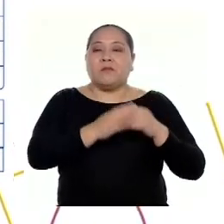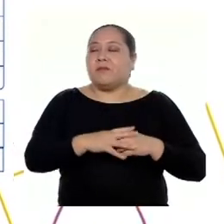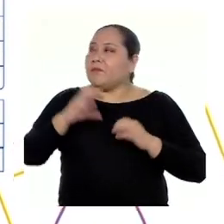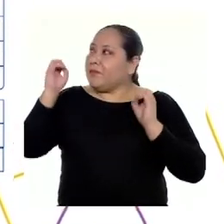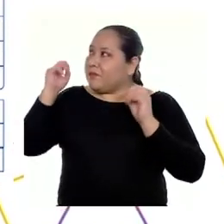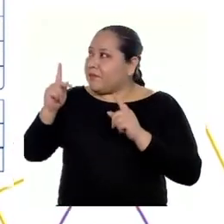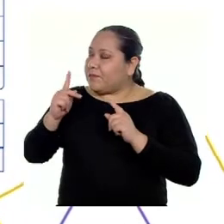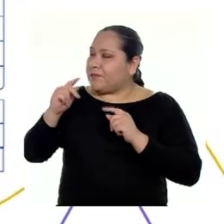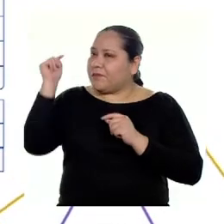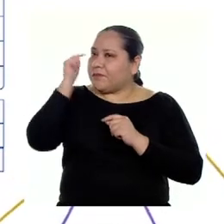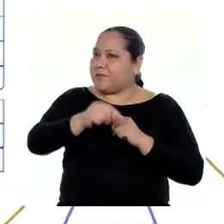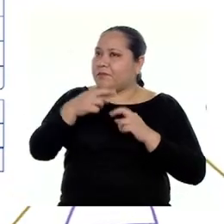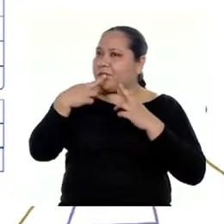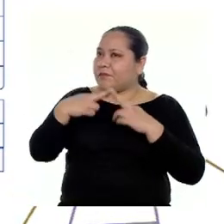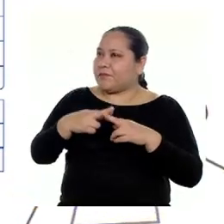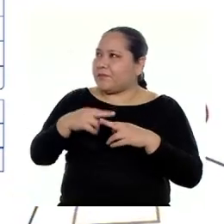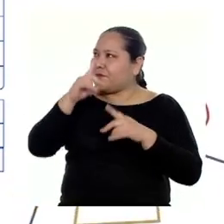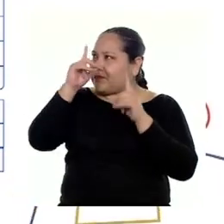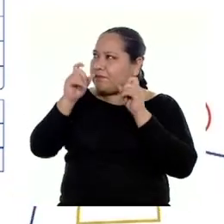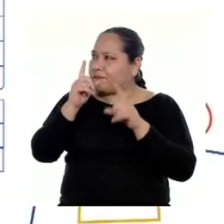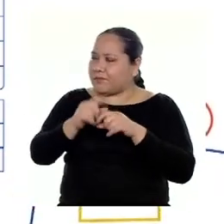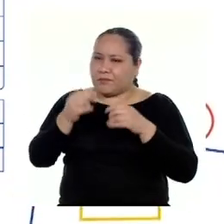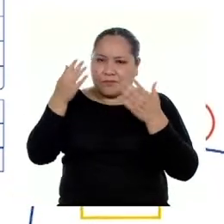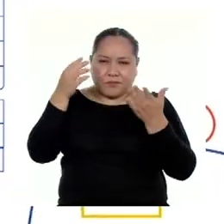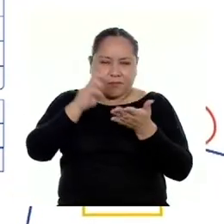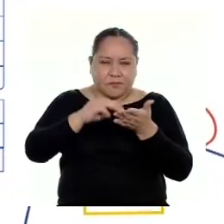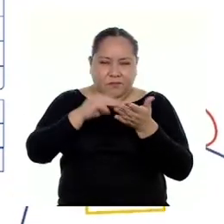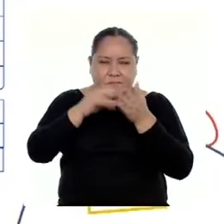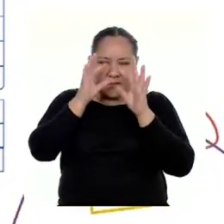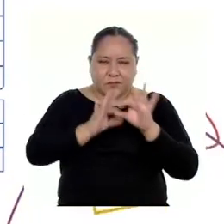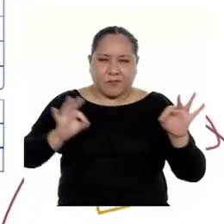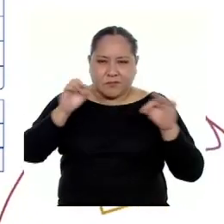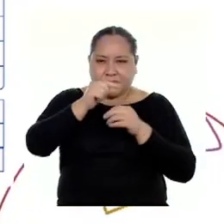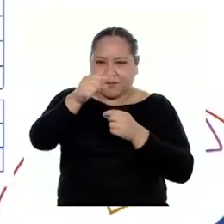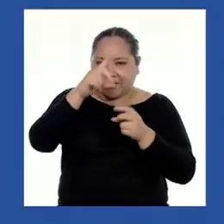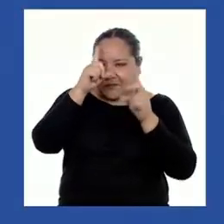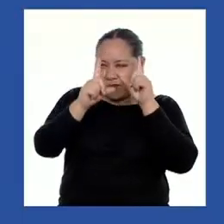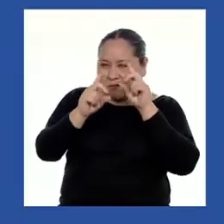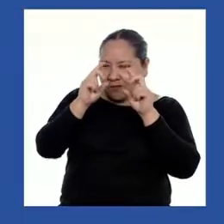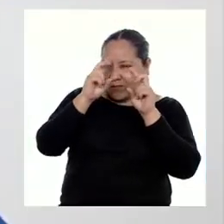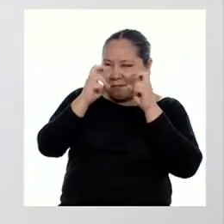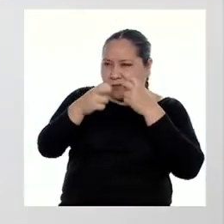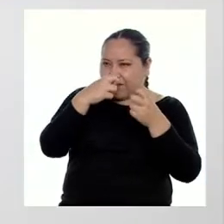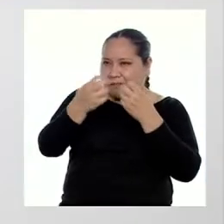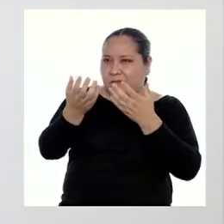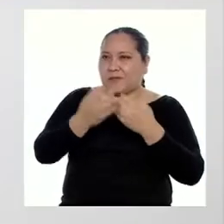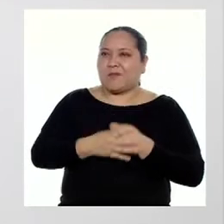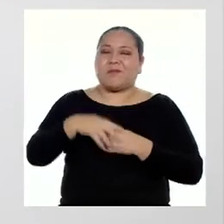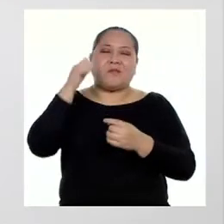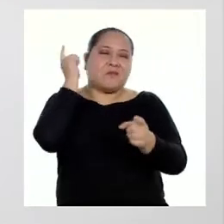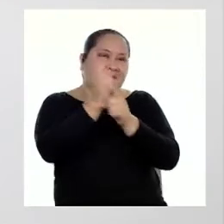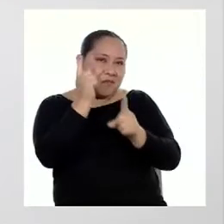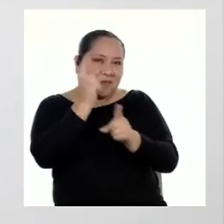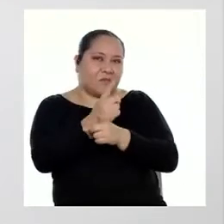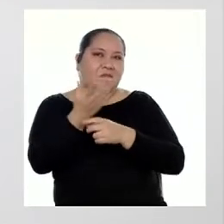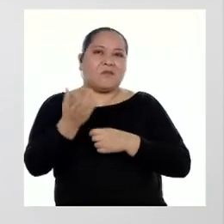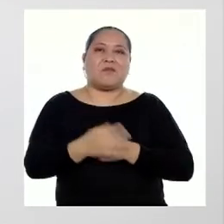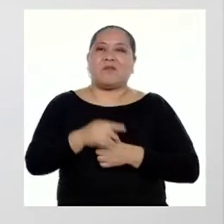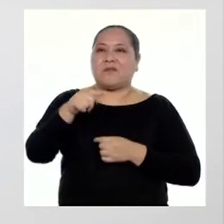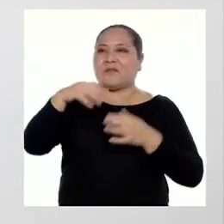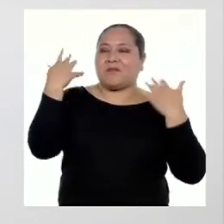Bien, y con esto respondimos la pregunta principal que este problema nos estaba planteando. Efectivamente,